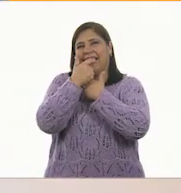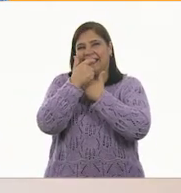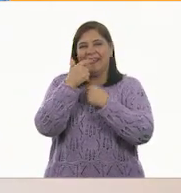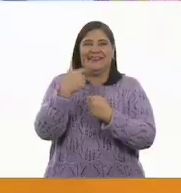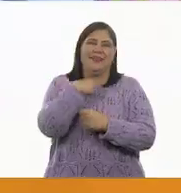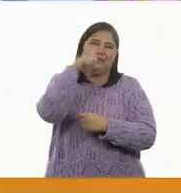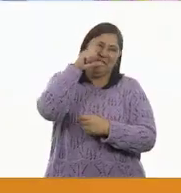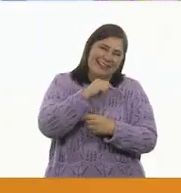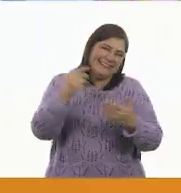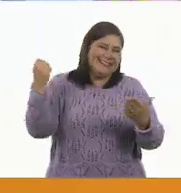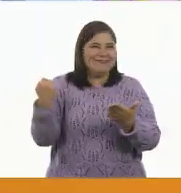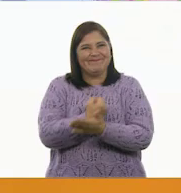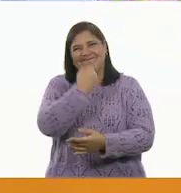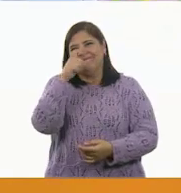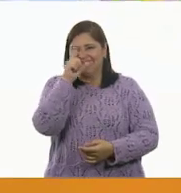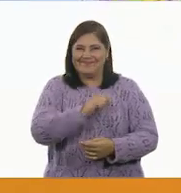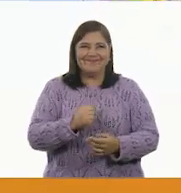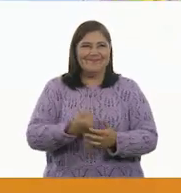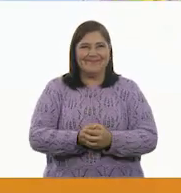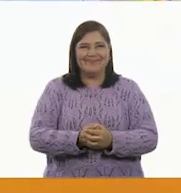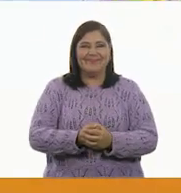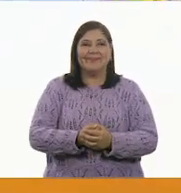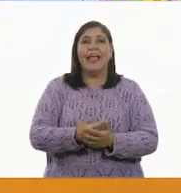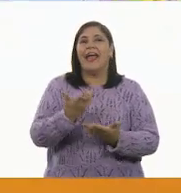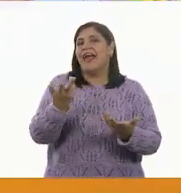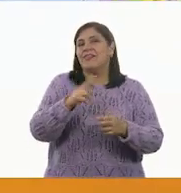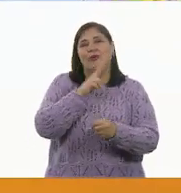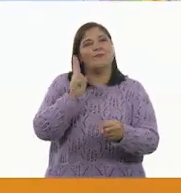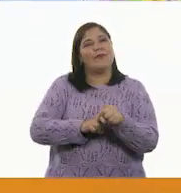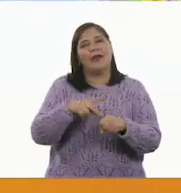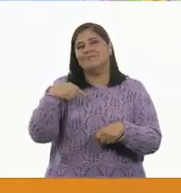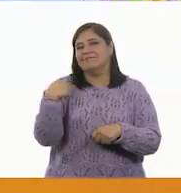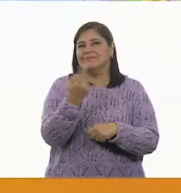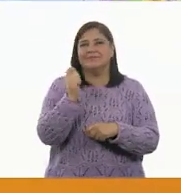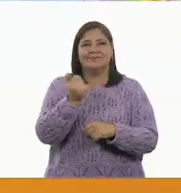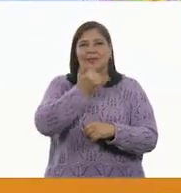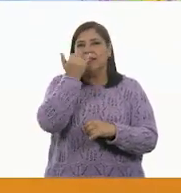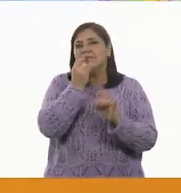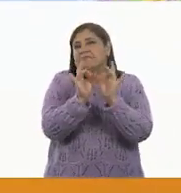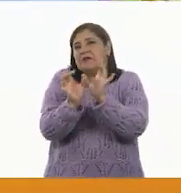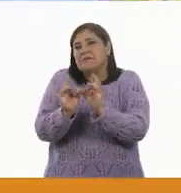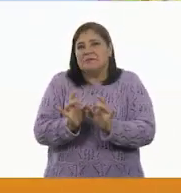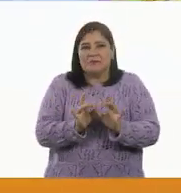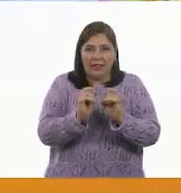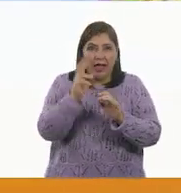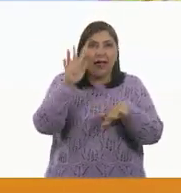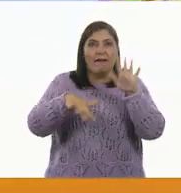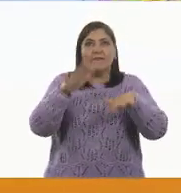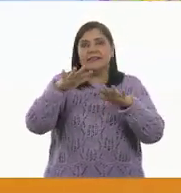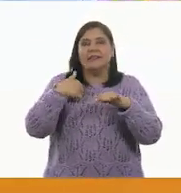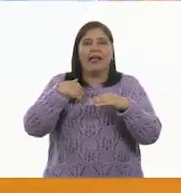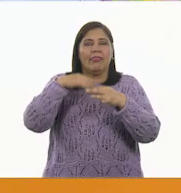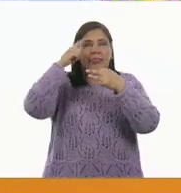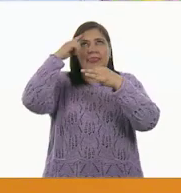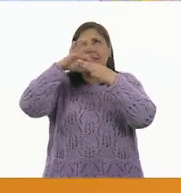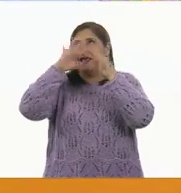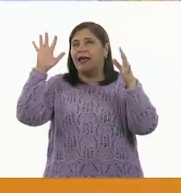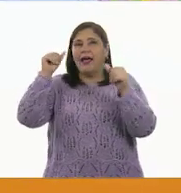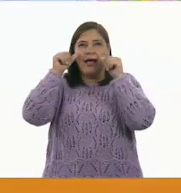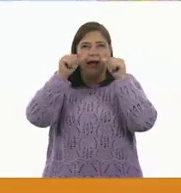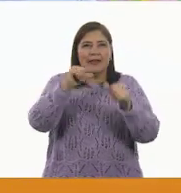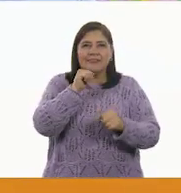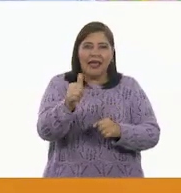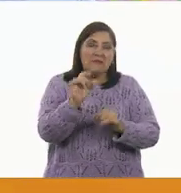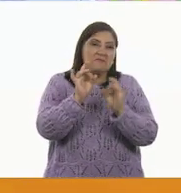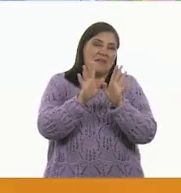¡Ahora yo! ¡No puede ser! Ya me equivoqué. Es muy normal que nos equivoquemos. A veces pasa que nuestra atención está en otro lado. ¿Y quién sabe qué es lo que